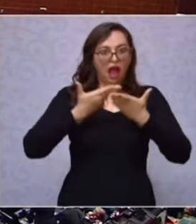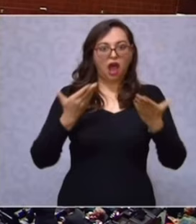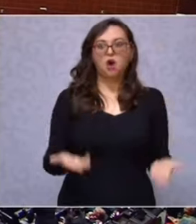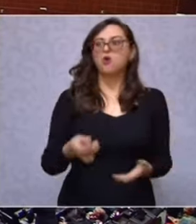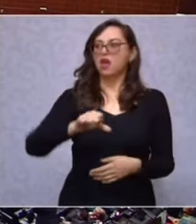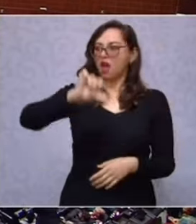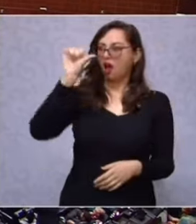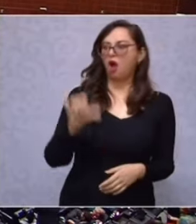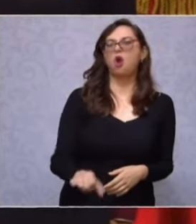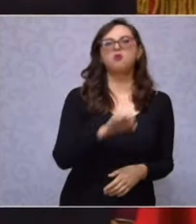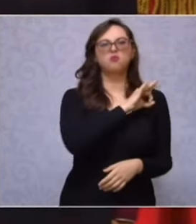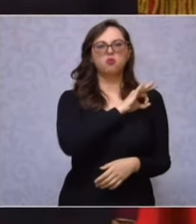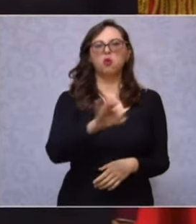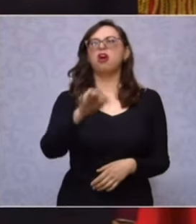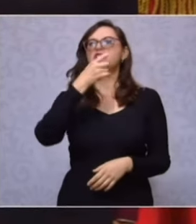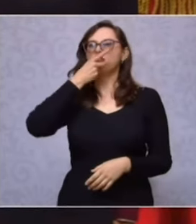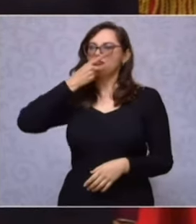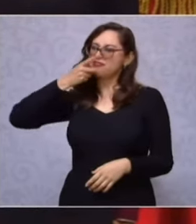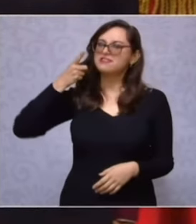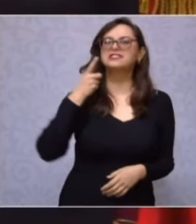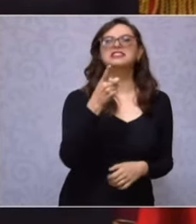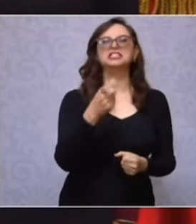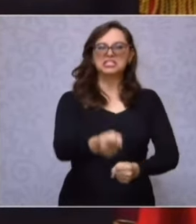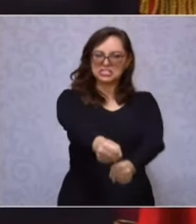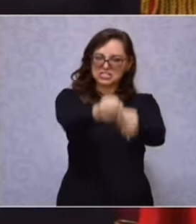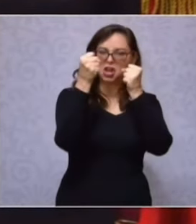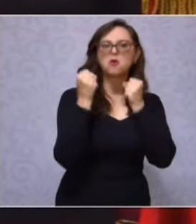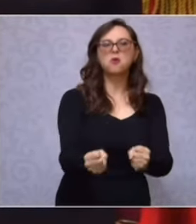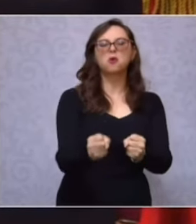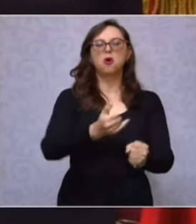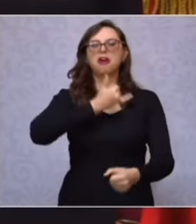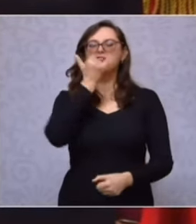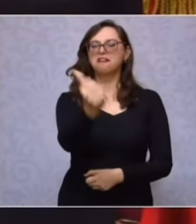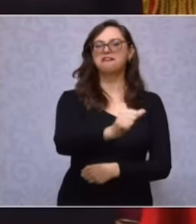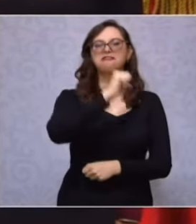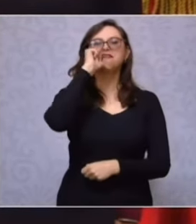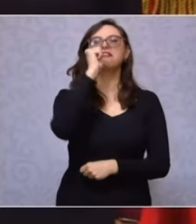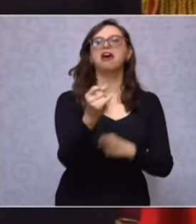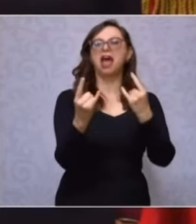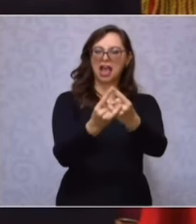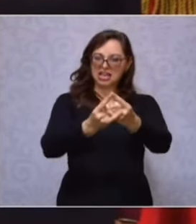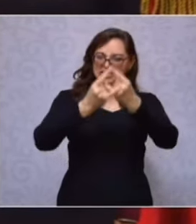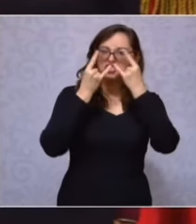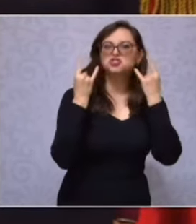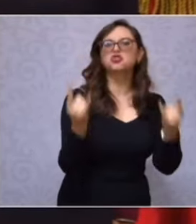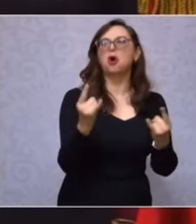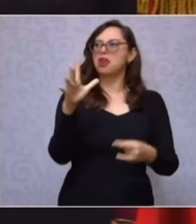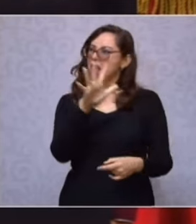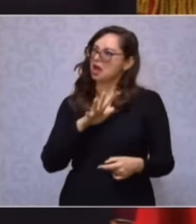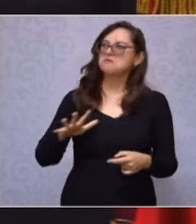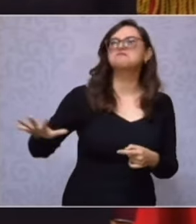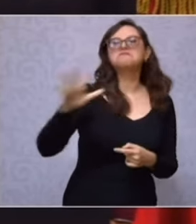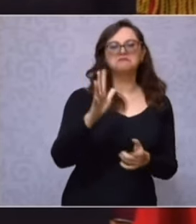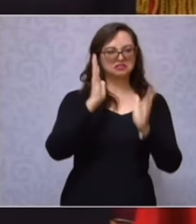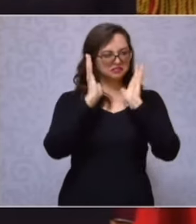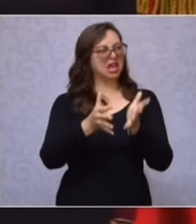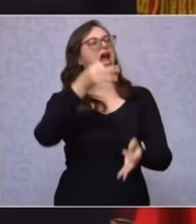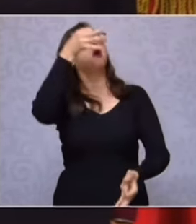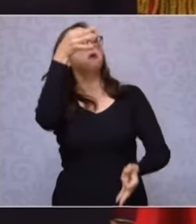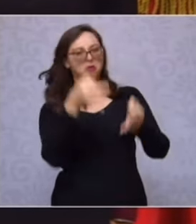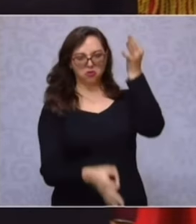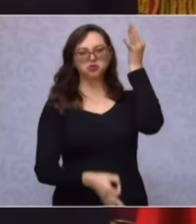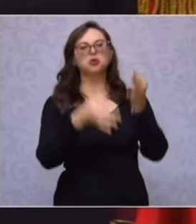y sin temor a equivocarnos, la historia y el pueblo lo ha juzgado